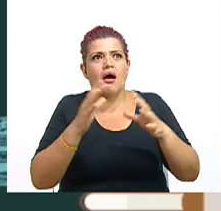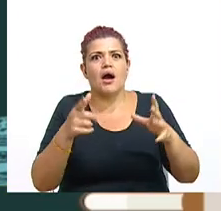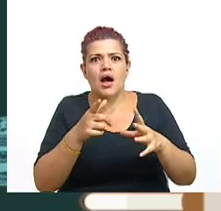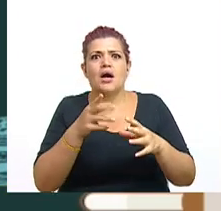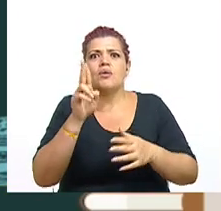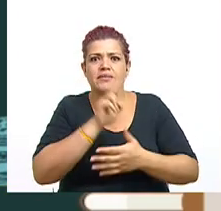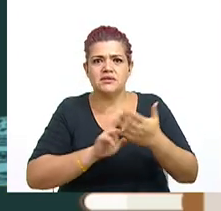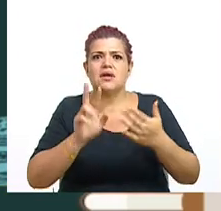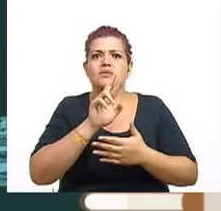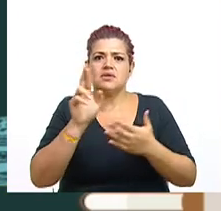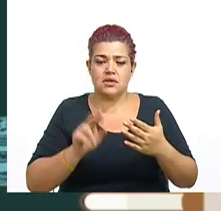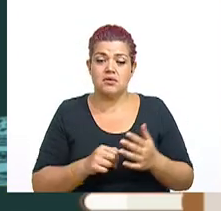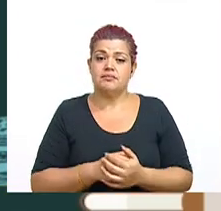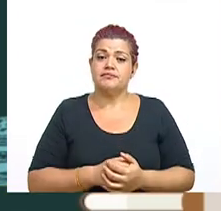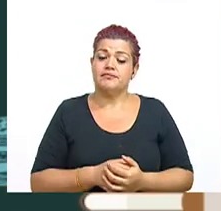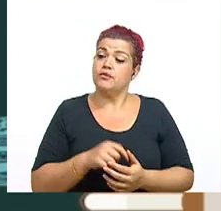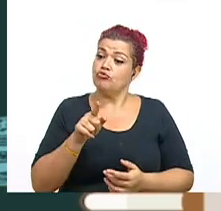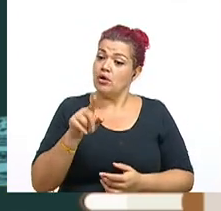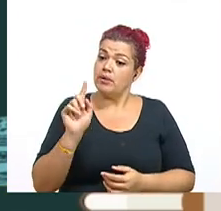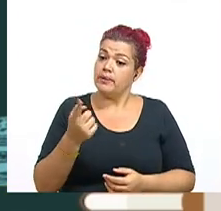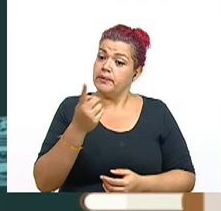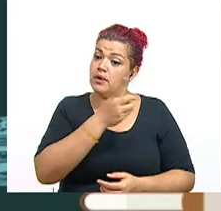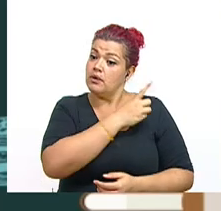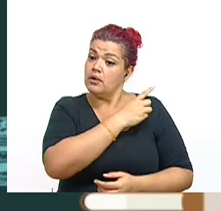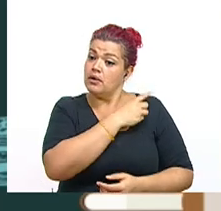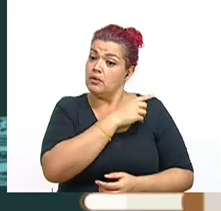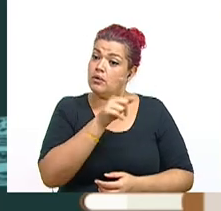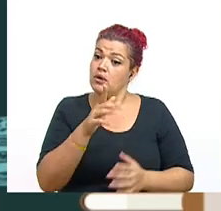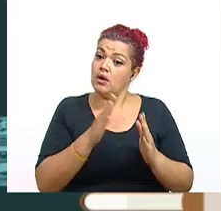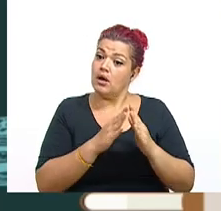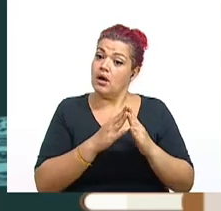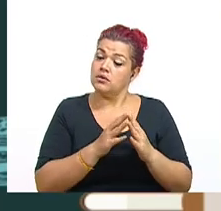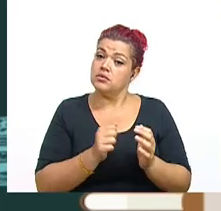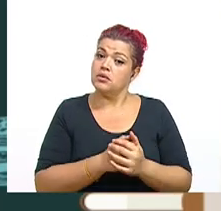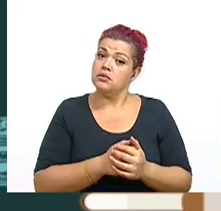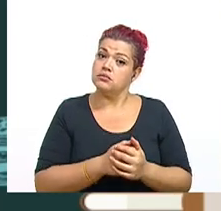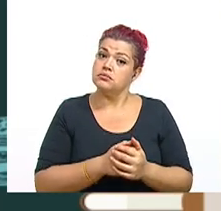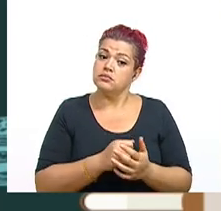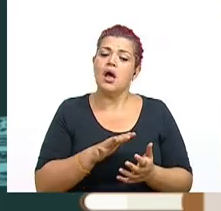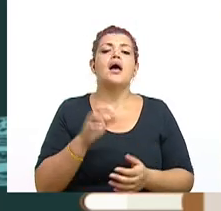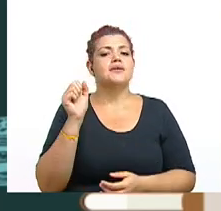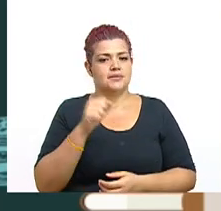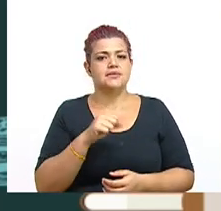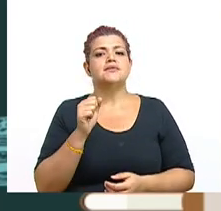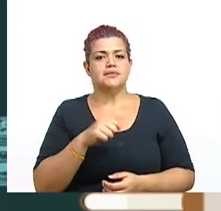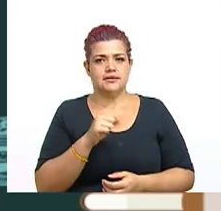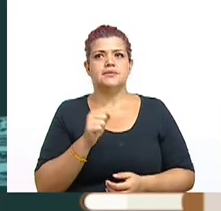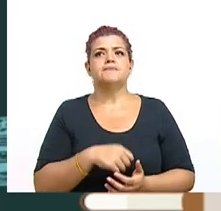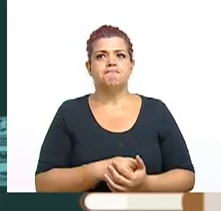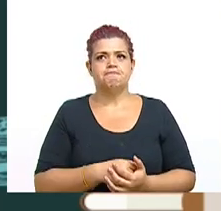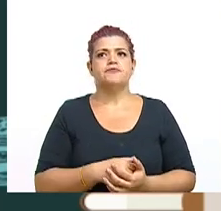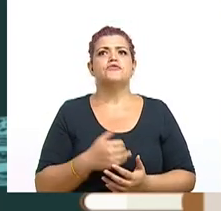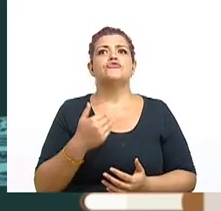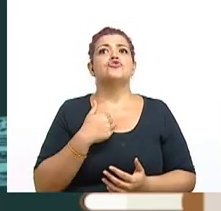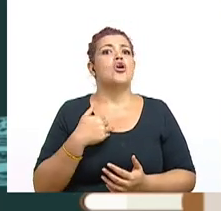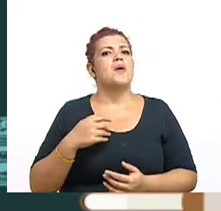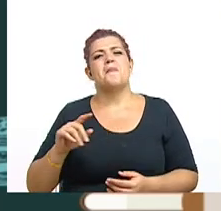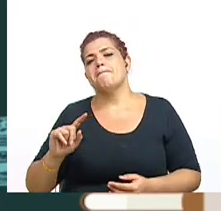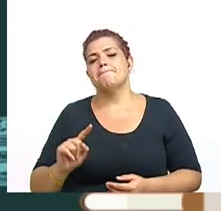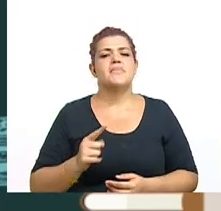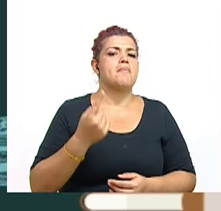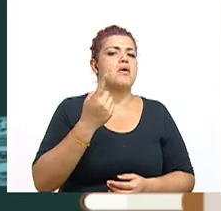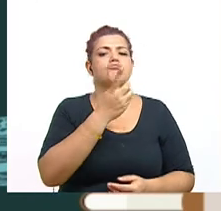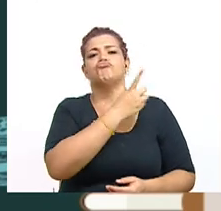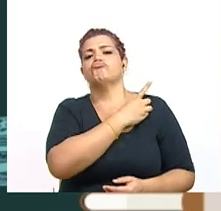correspondió, don Luis, ser el primer director de esa casa de estudios? Así las cosas. Fui el primer